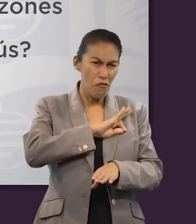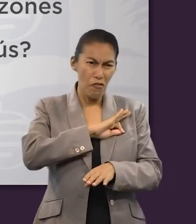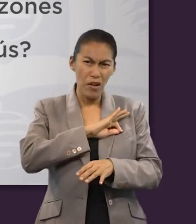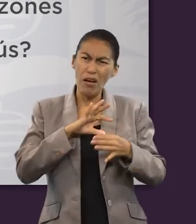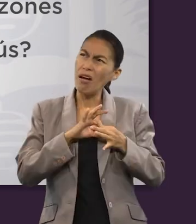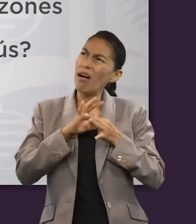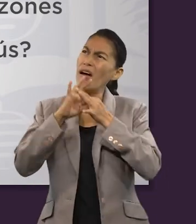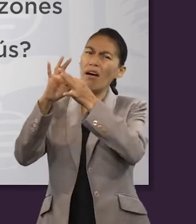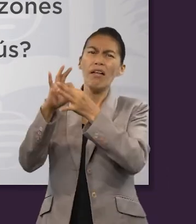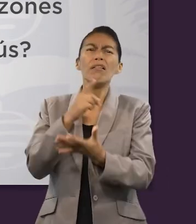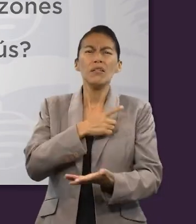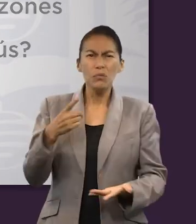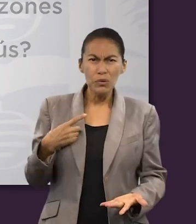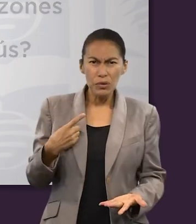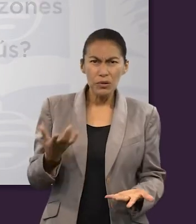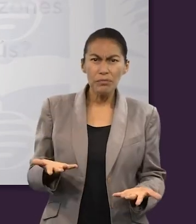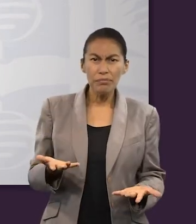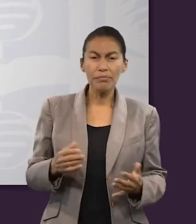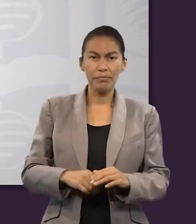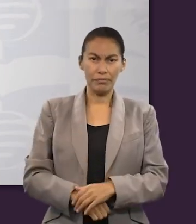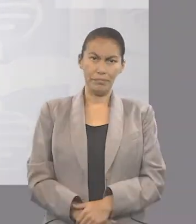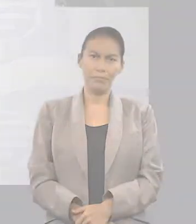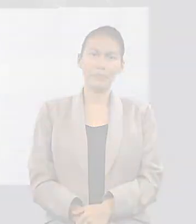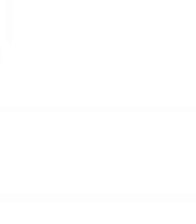tenemos para ejercer fe en Jesús?